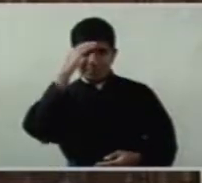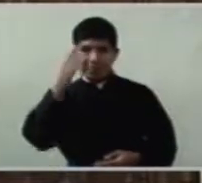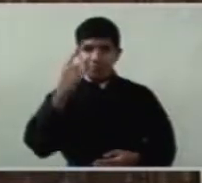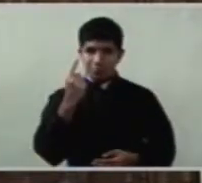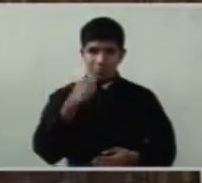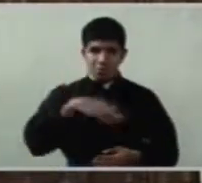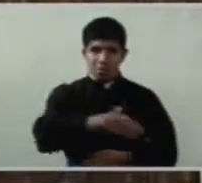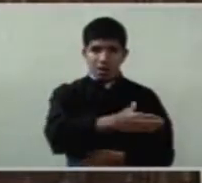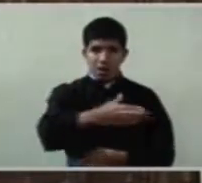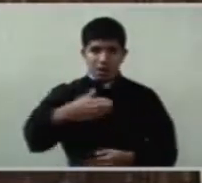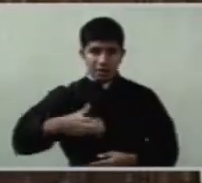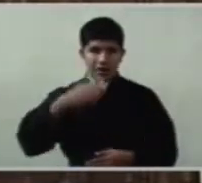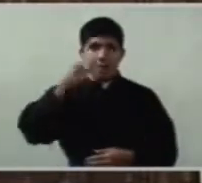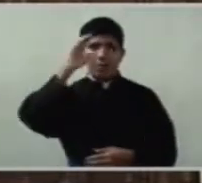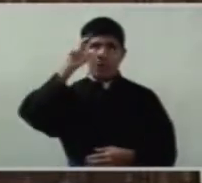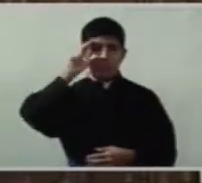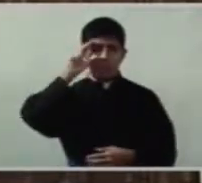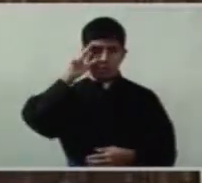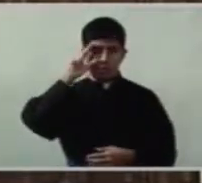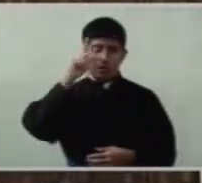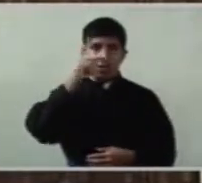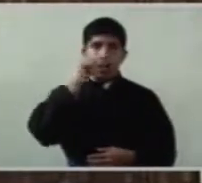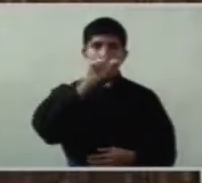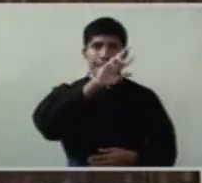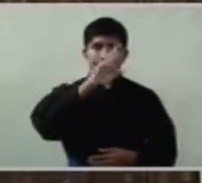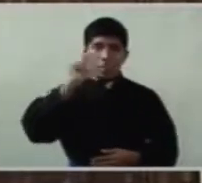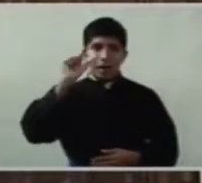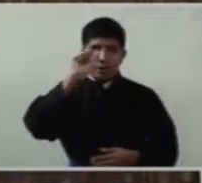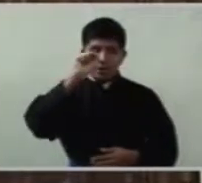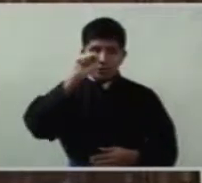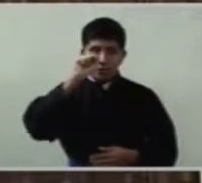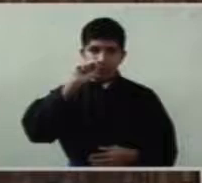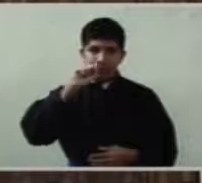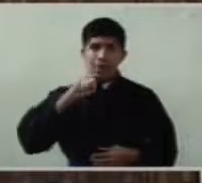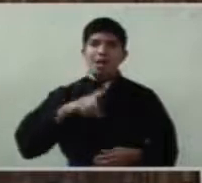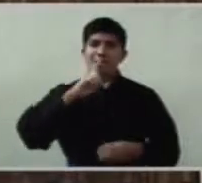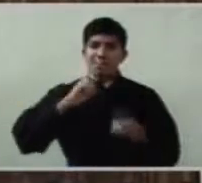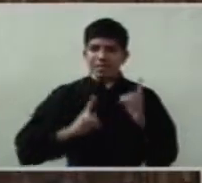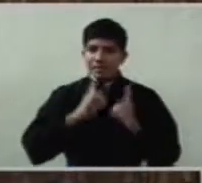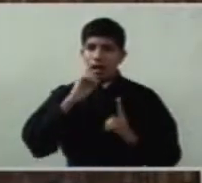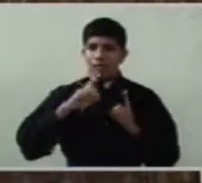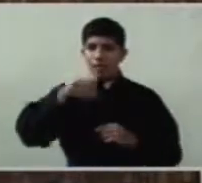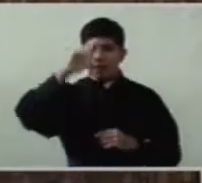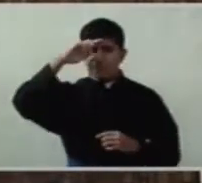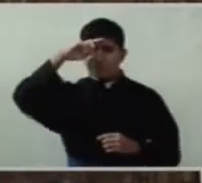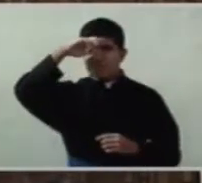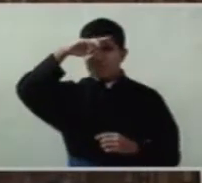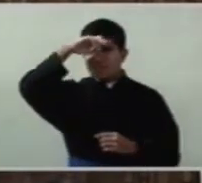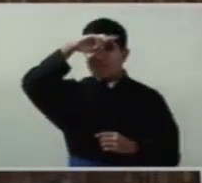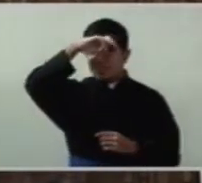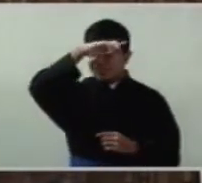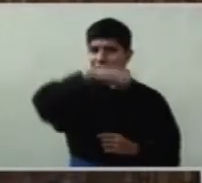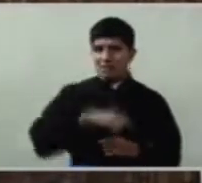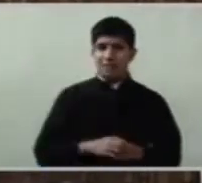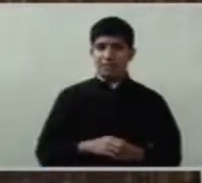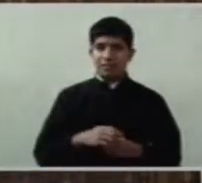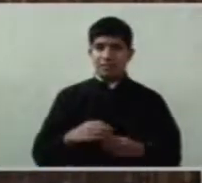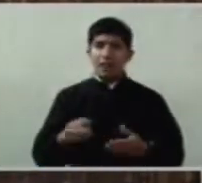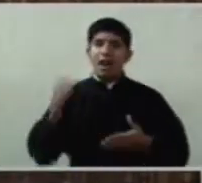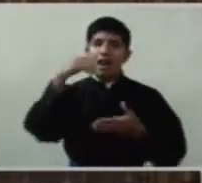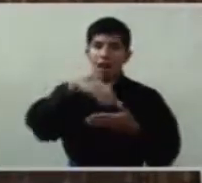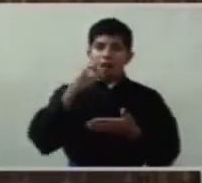las dificultades que hay para que produzca. Es una fruta